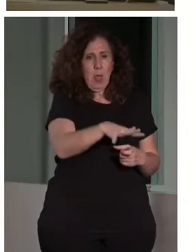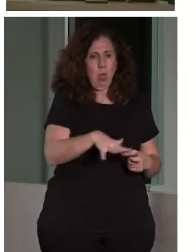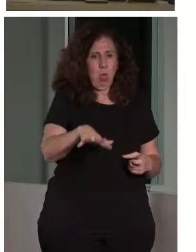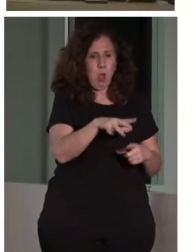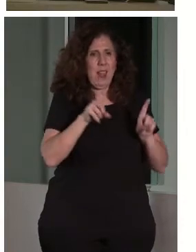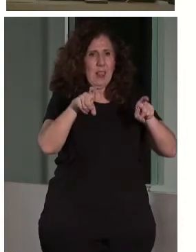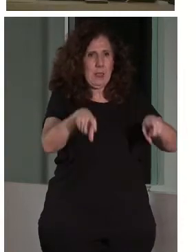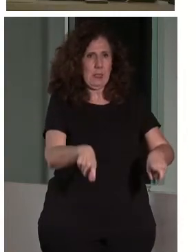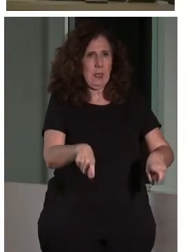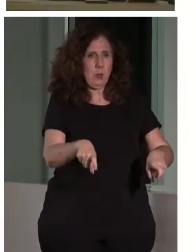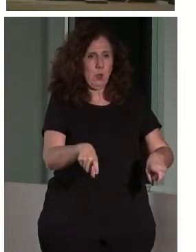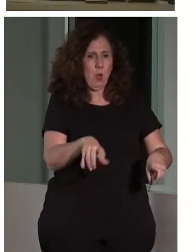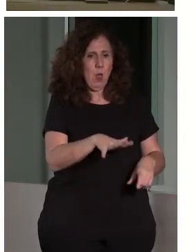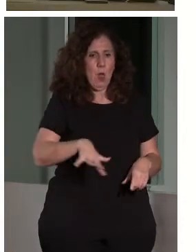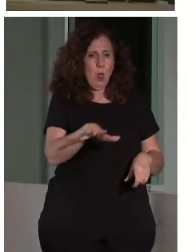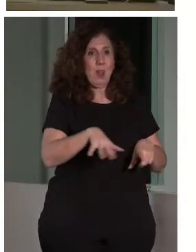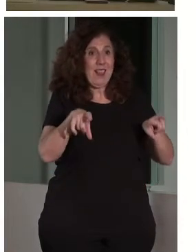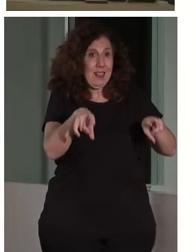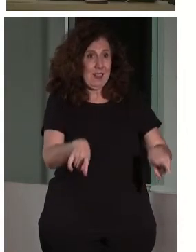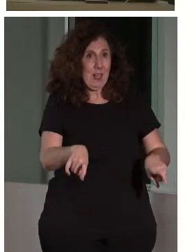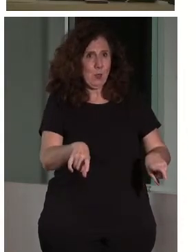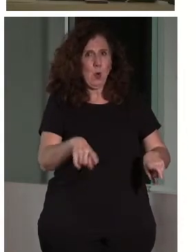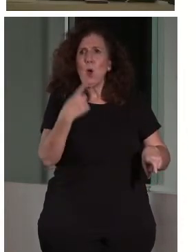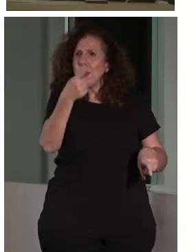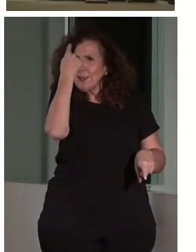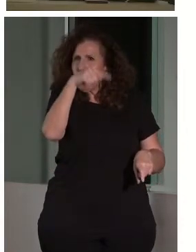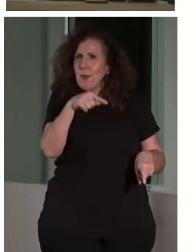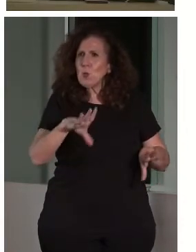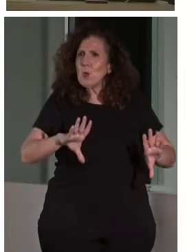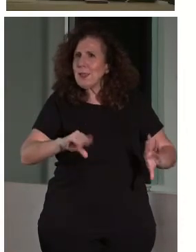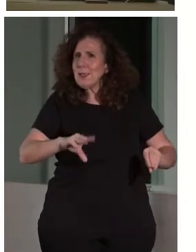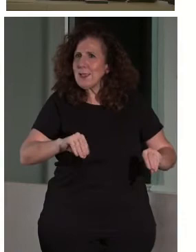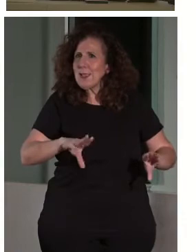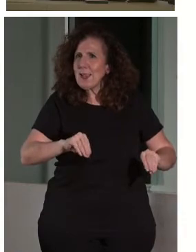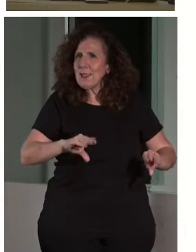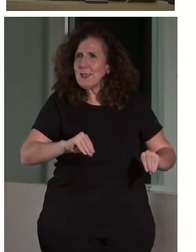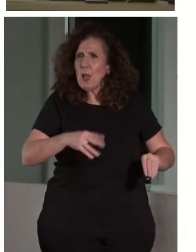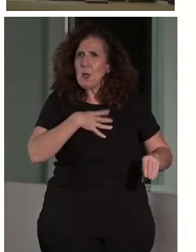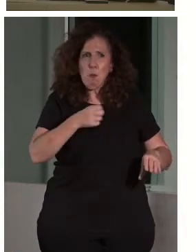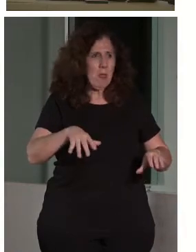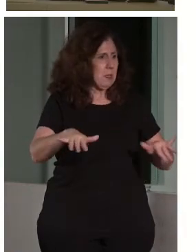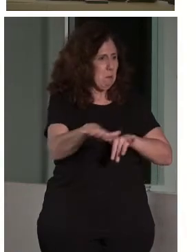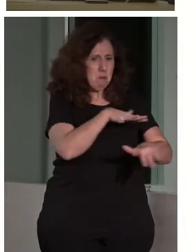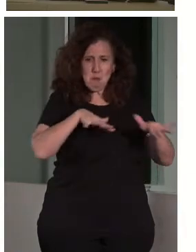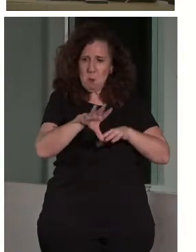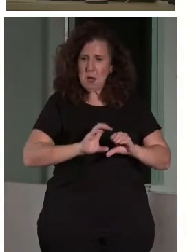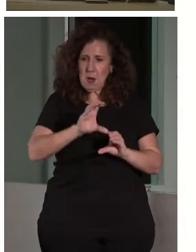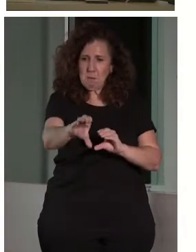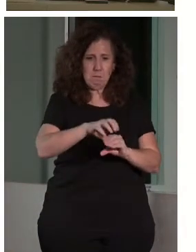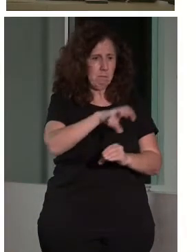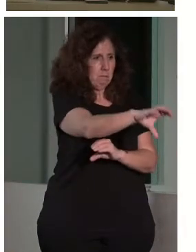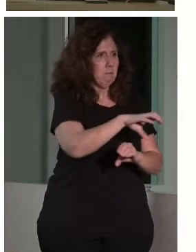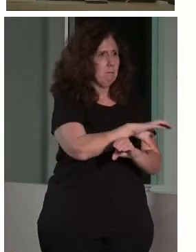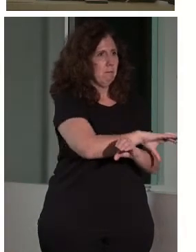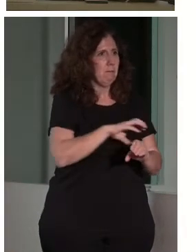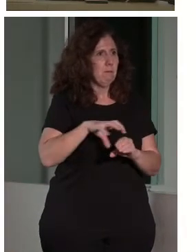las folding chairs estas famosas, las sillas estas de un kilo que se pueden coger y depositar fácilmente en cualquier sitio. El descanso